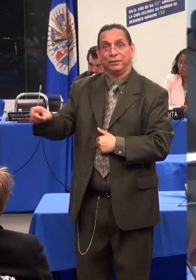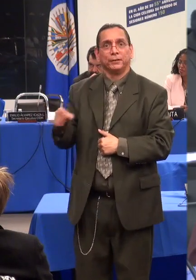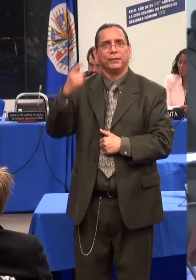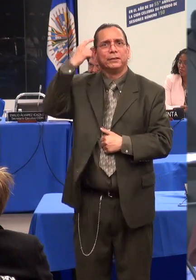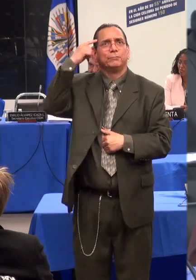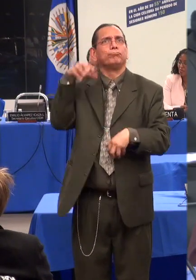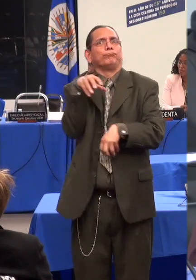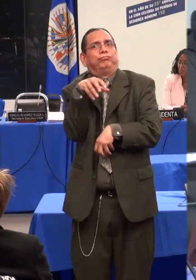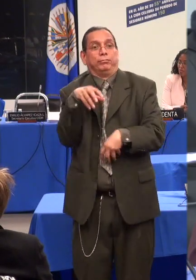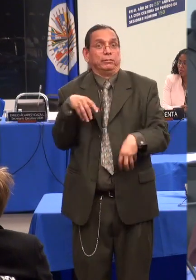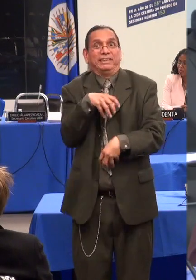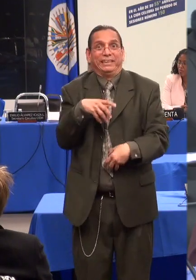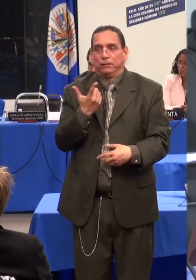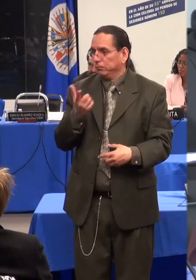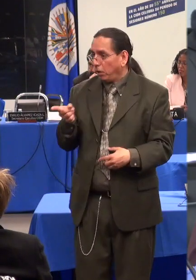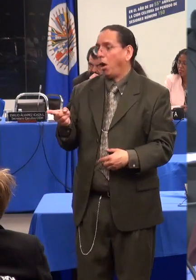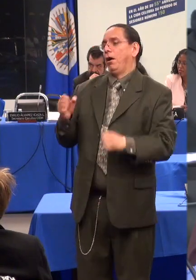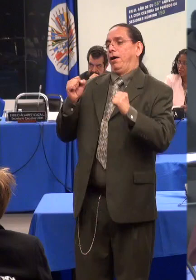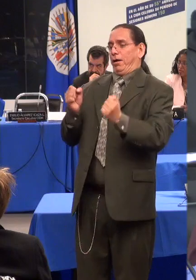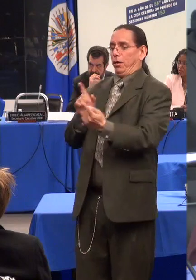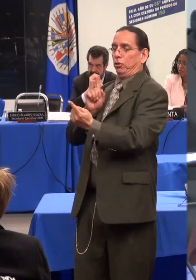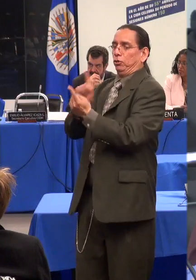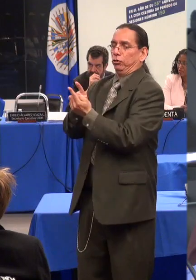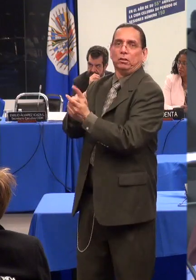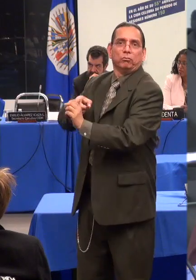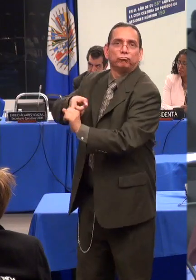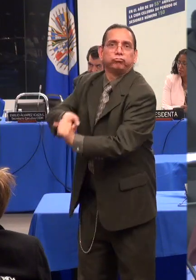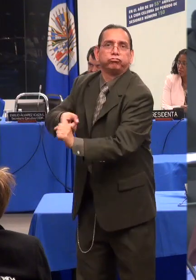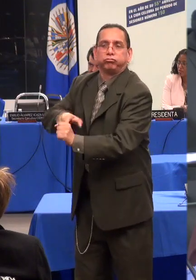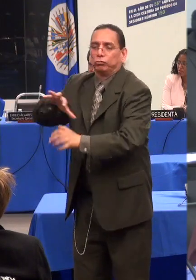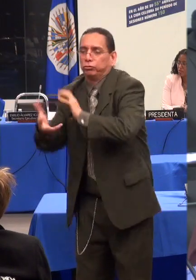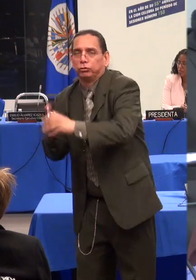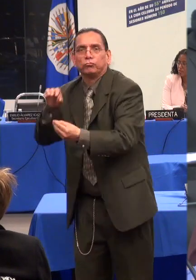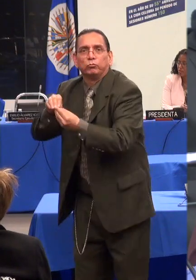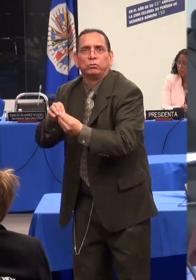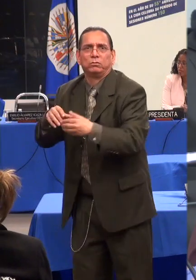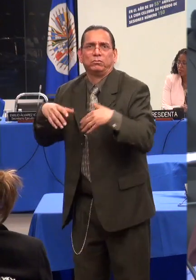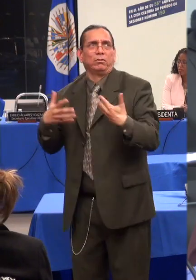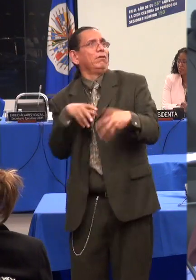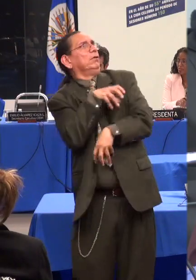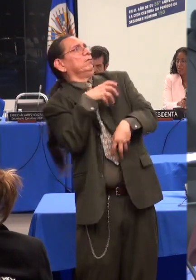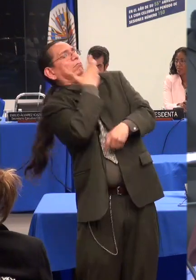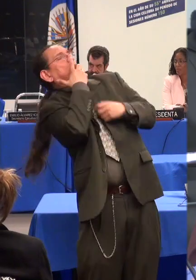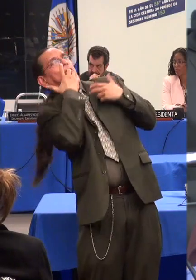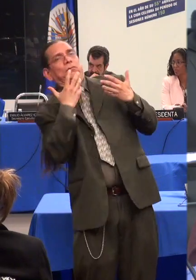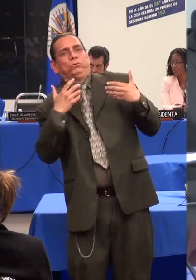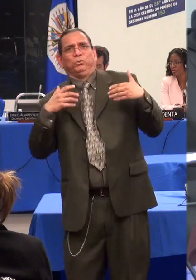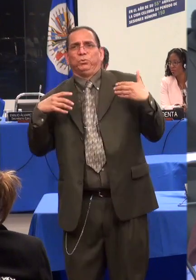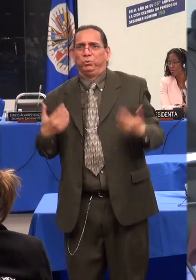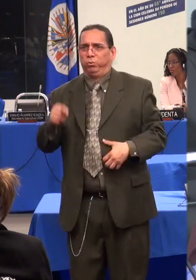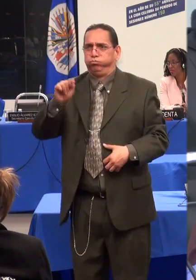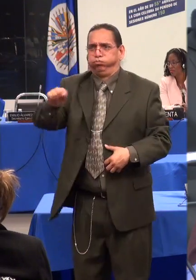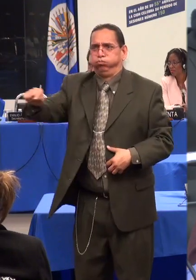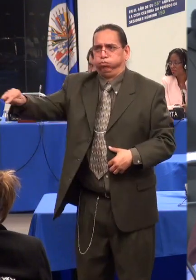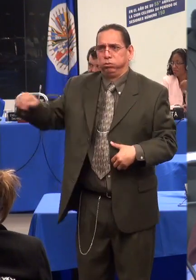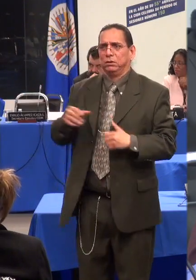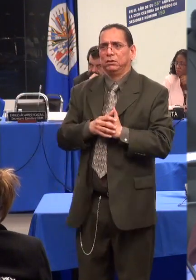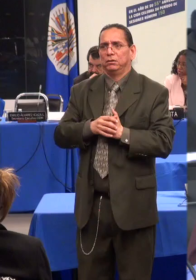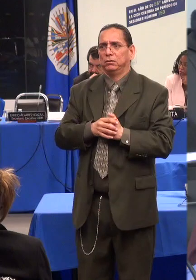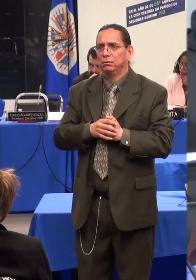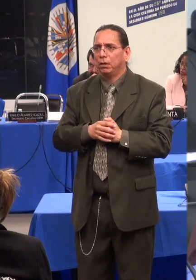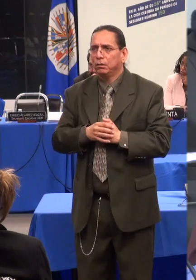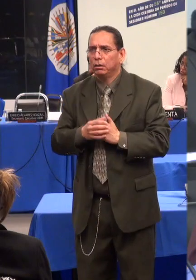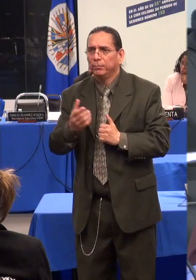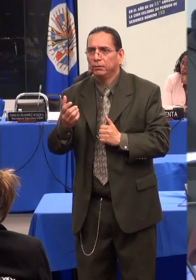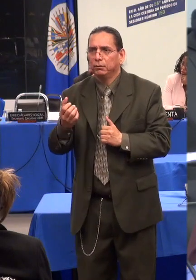mujeres. La Defensoría del Pueblo, a su vez, reportó 320 casos solo en el 2011, de los cuales